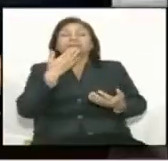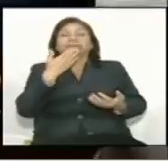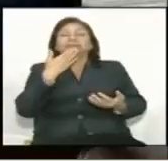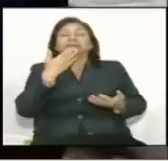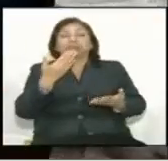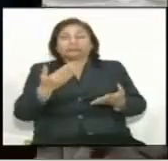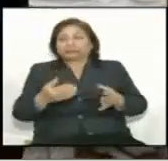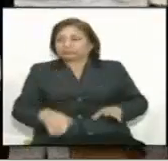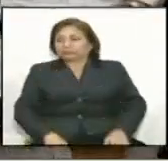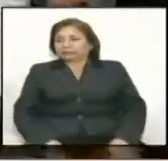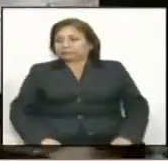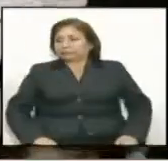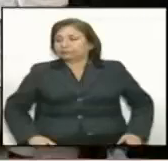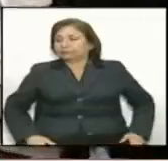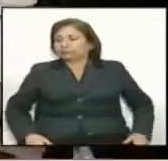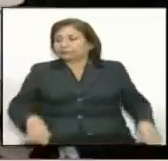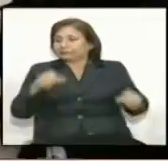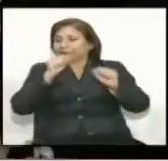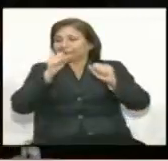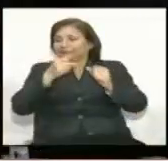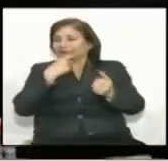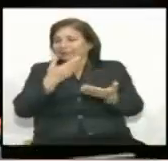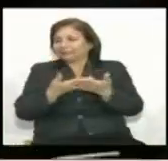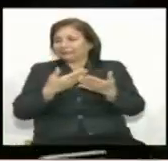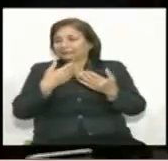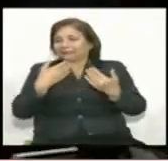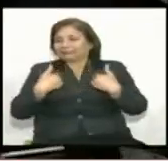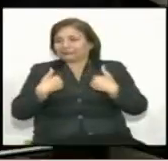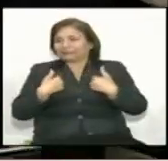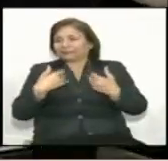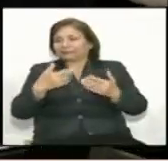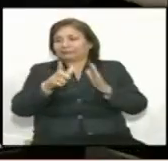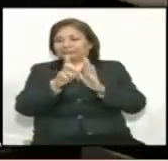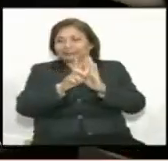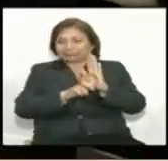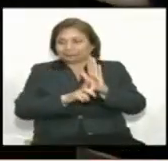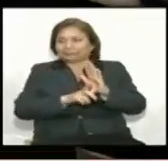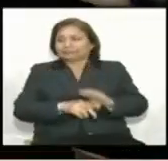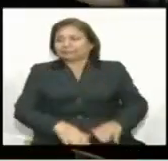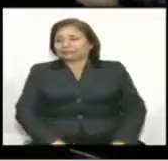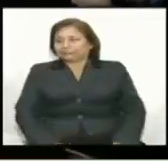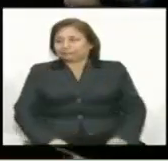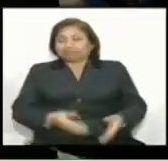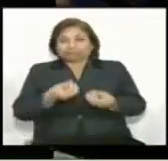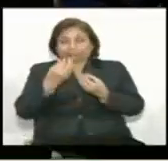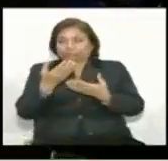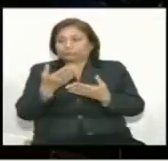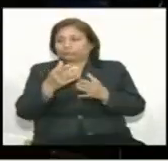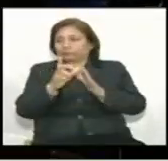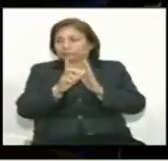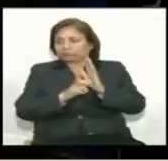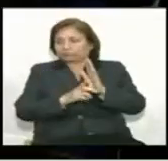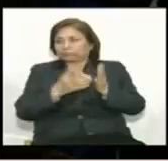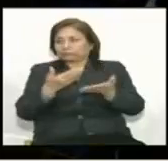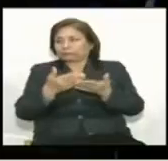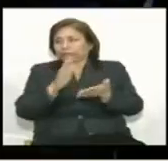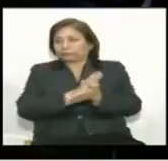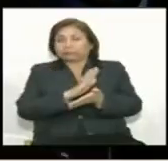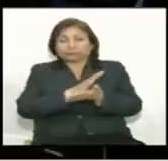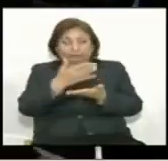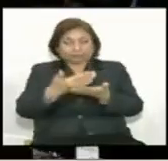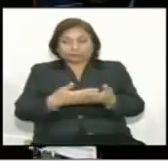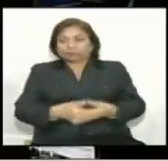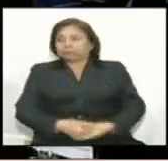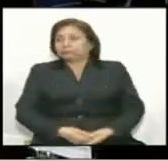no hay muchas vicepresidencias, pero estamos seguros que hoy por fin podremos darle un mensaje de paz,